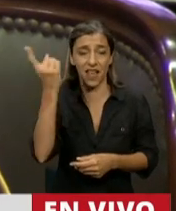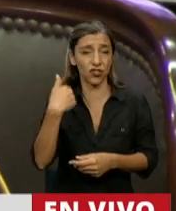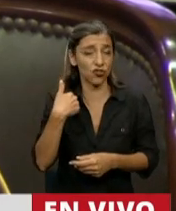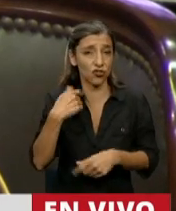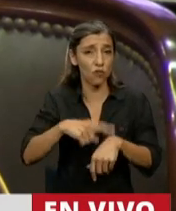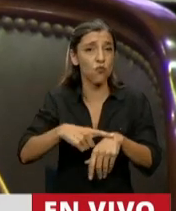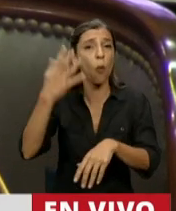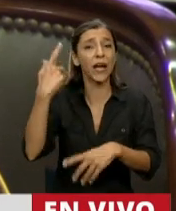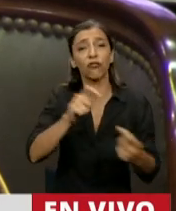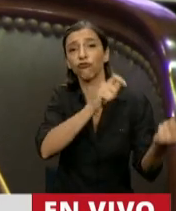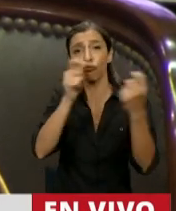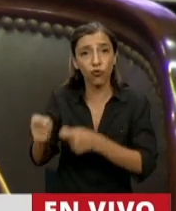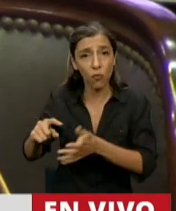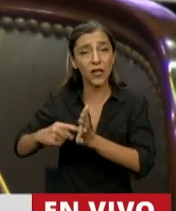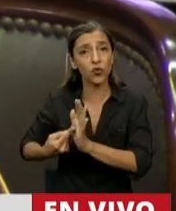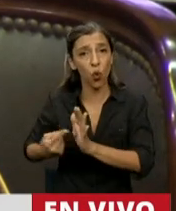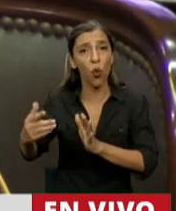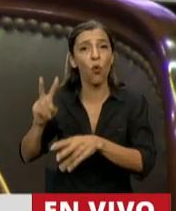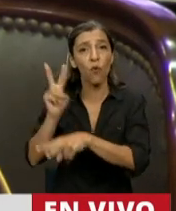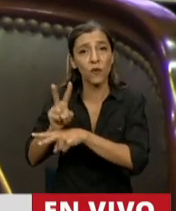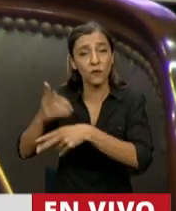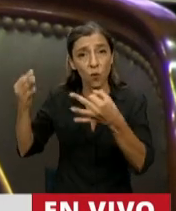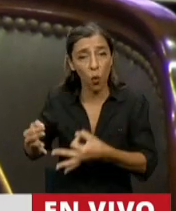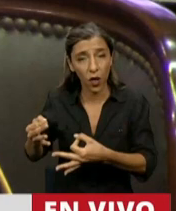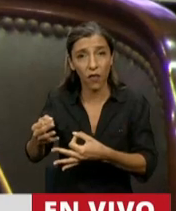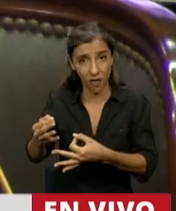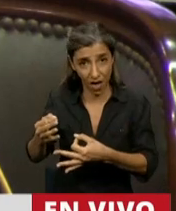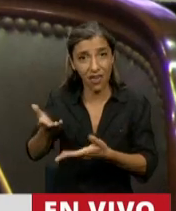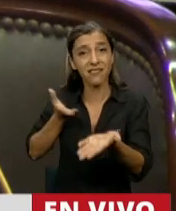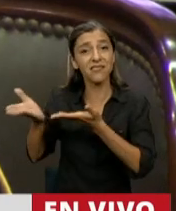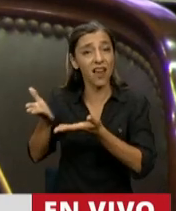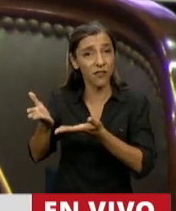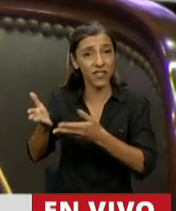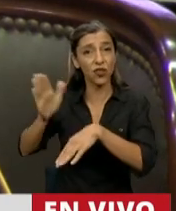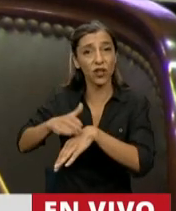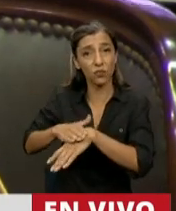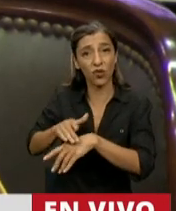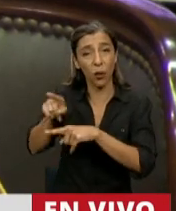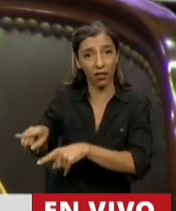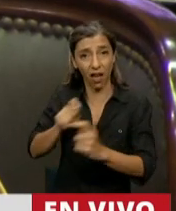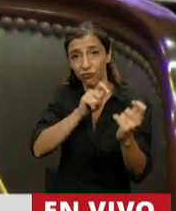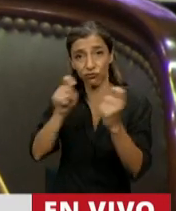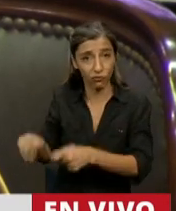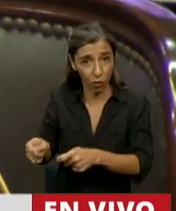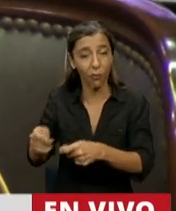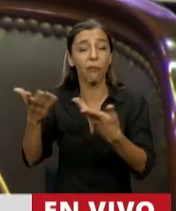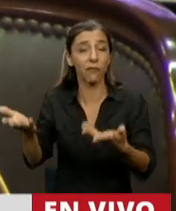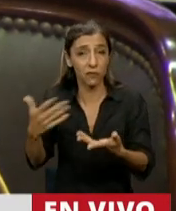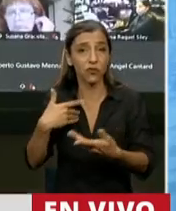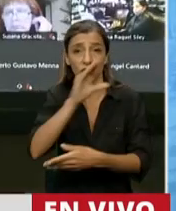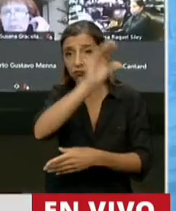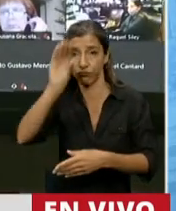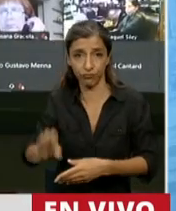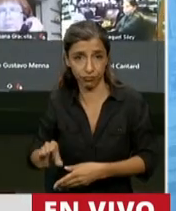Nación traspasó a la ciudad de Buenos Aires en el marco de su autonomía y de sus competencias propias.